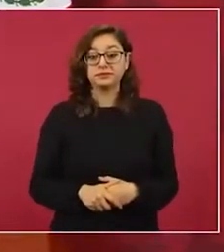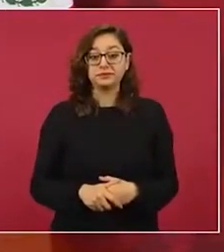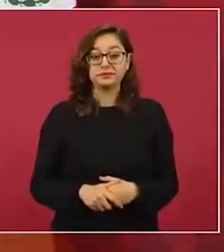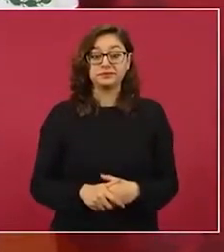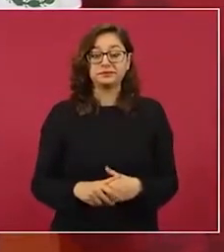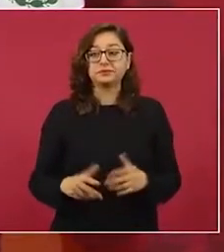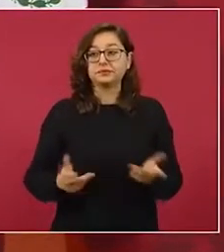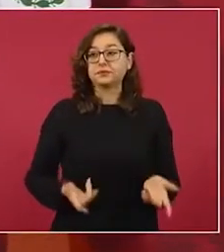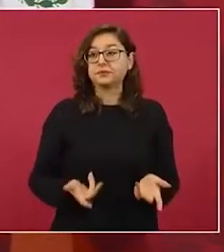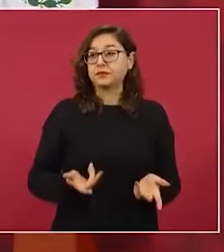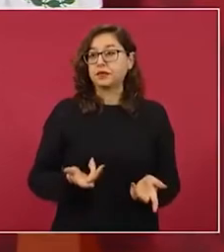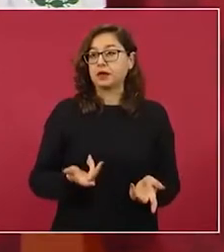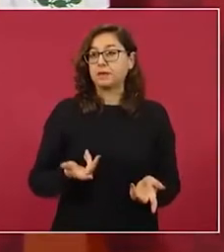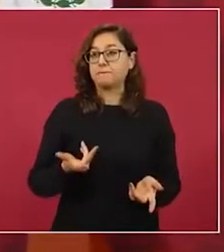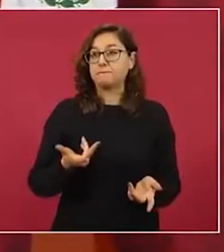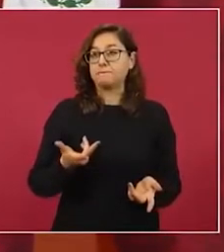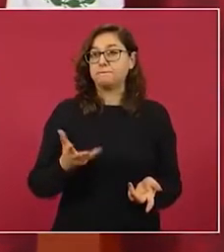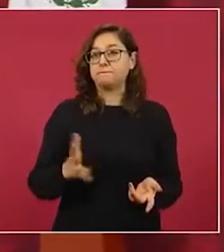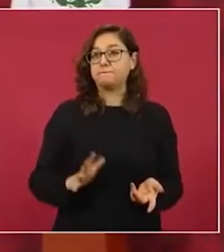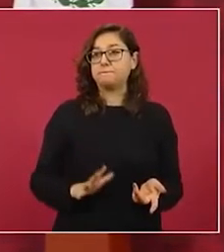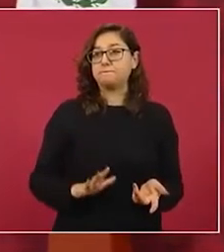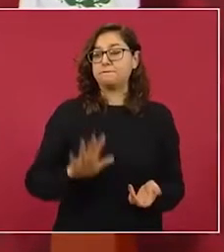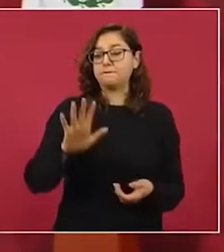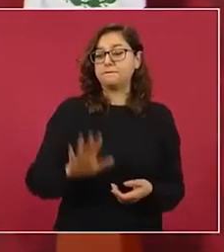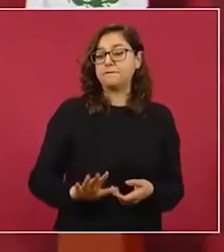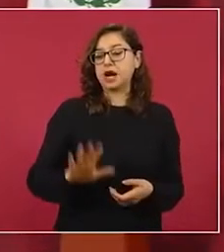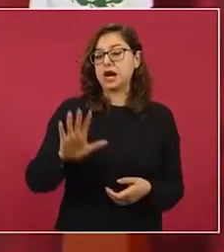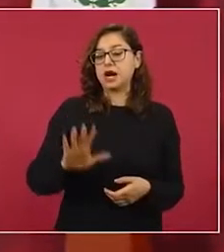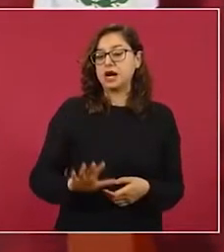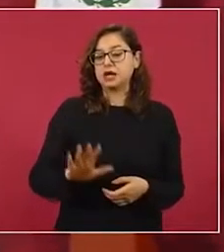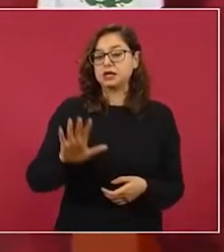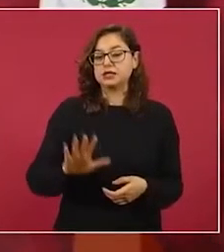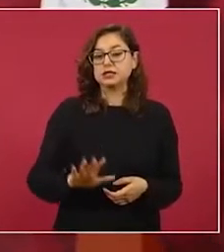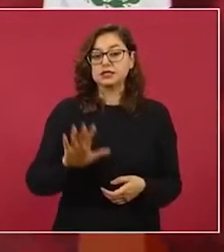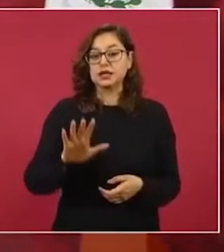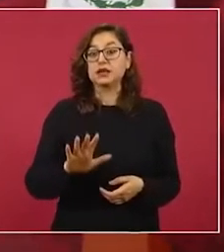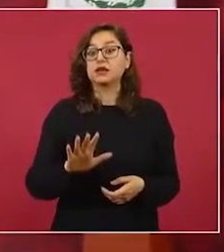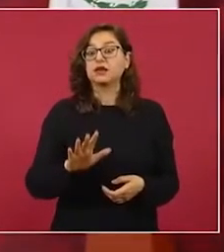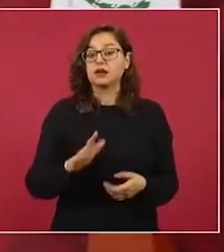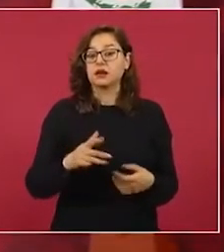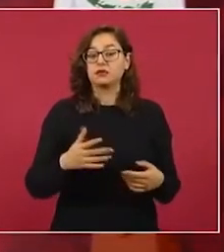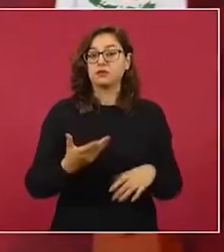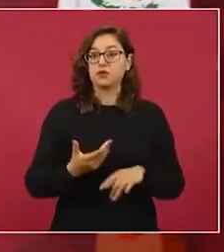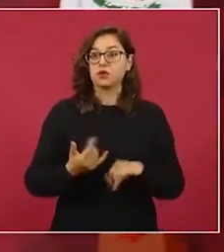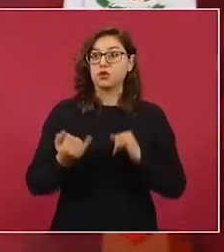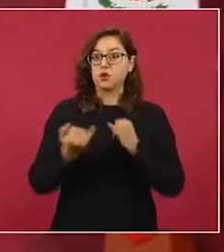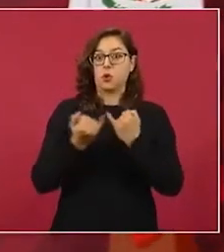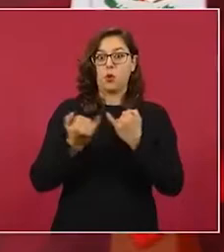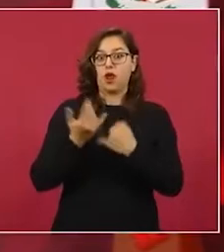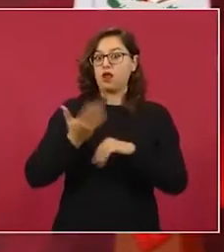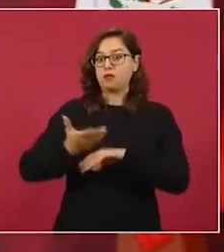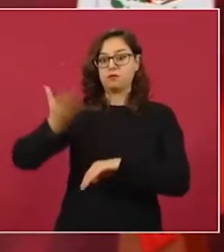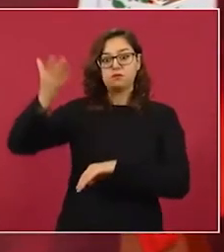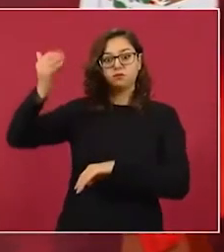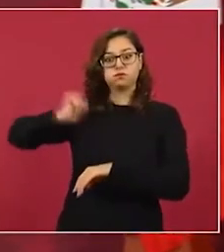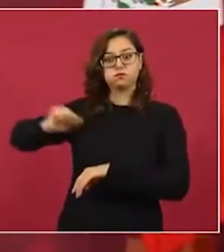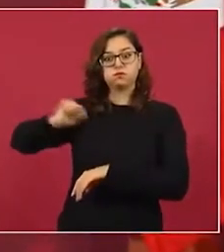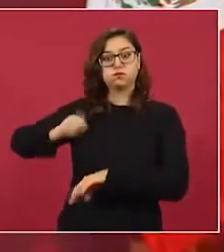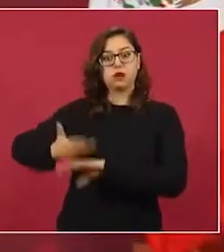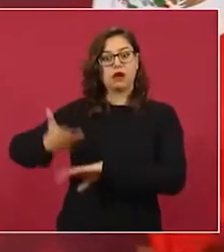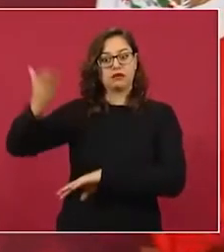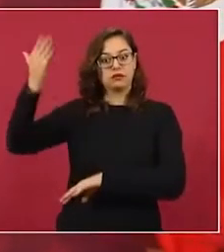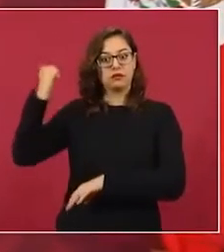de segunda conquista.